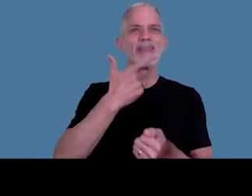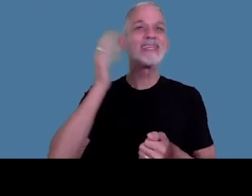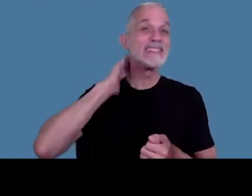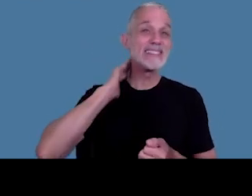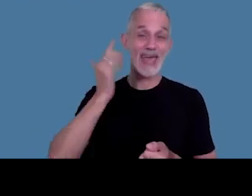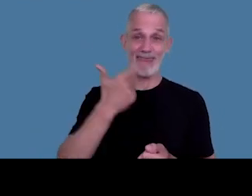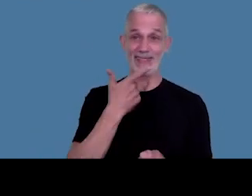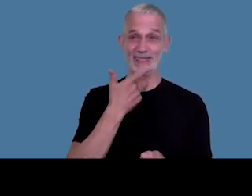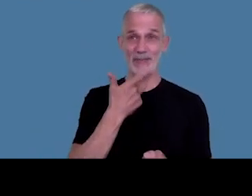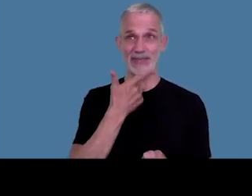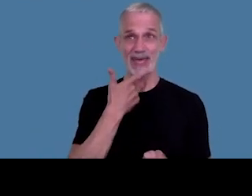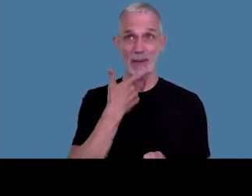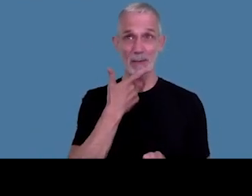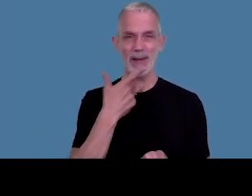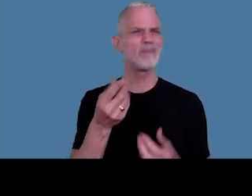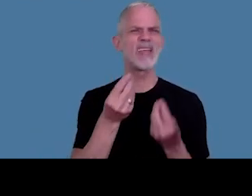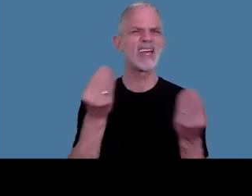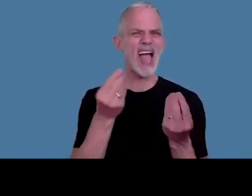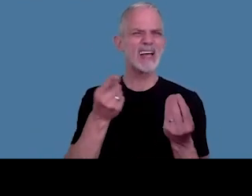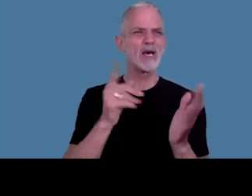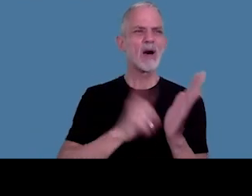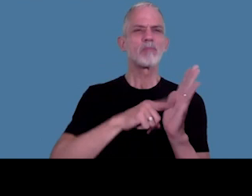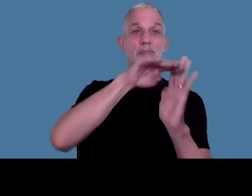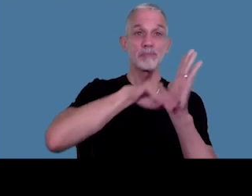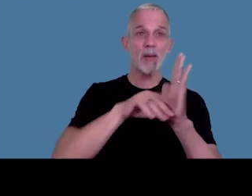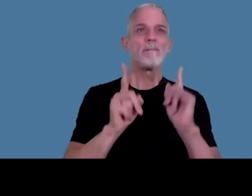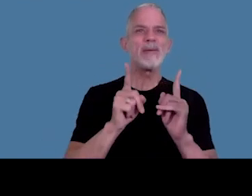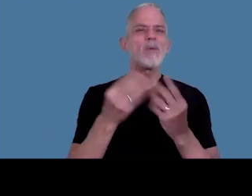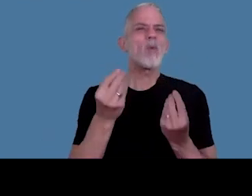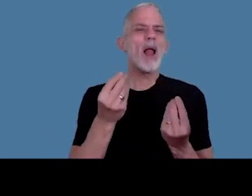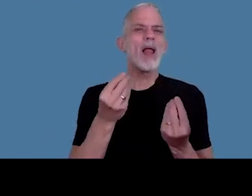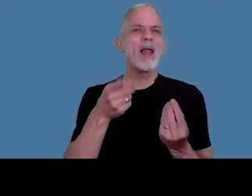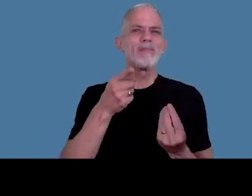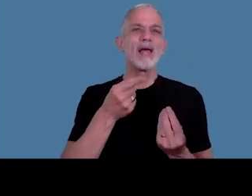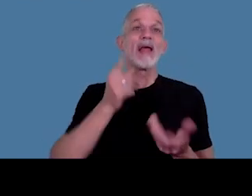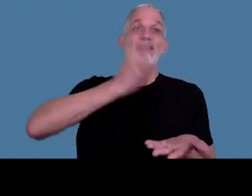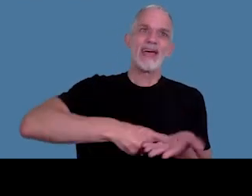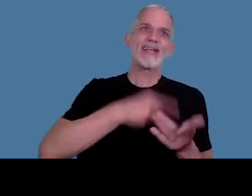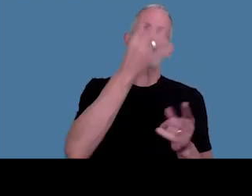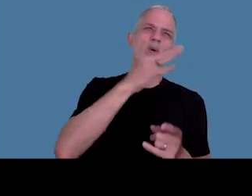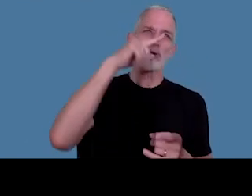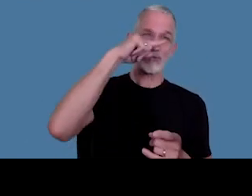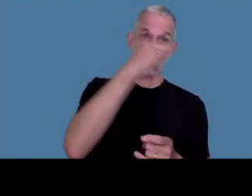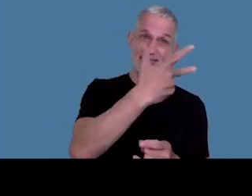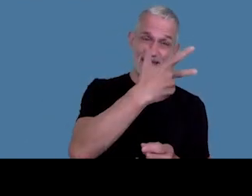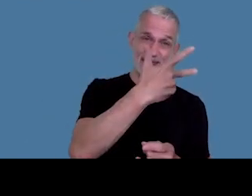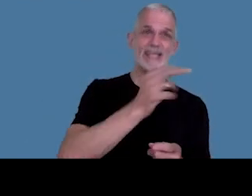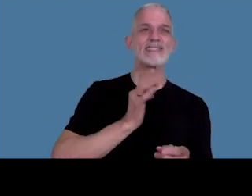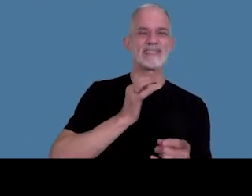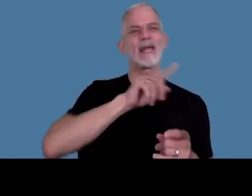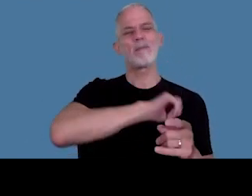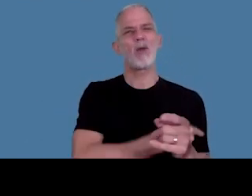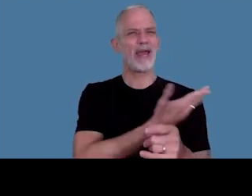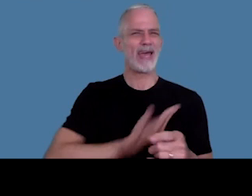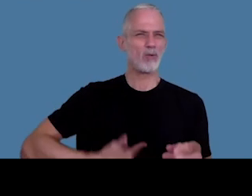de septiembre y lo que hace es reglamentar la aplicación del decreto 473 del Poder